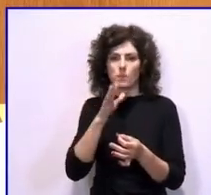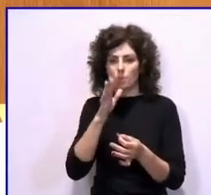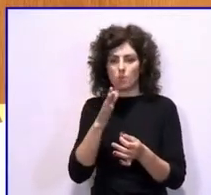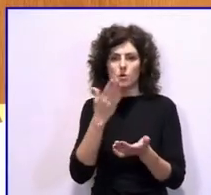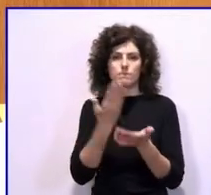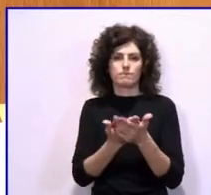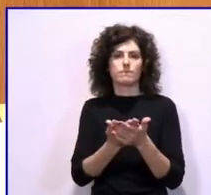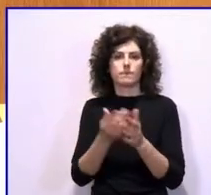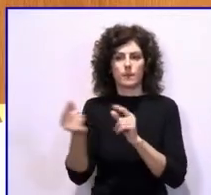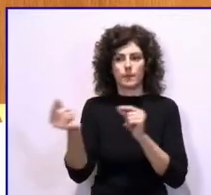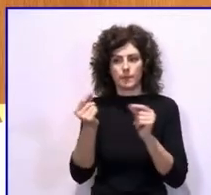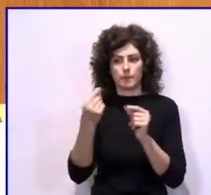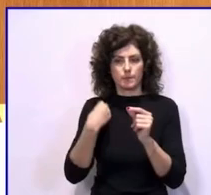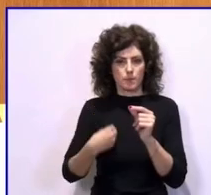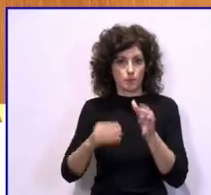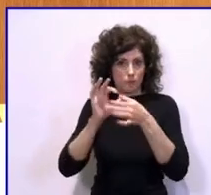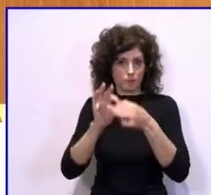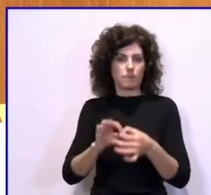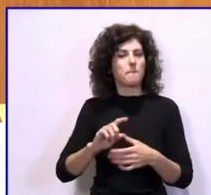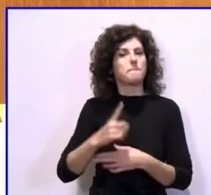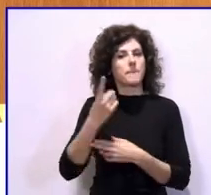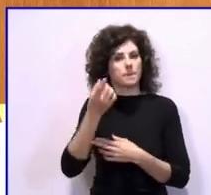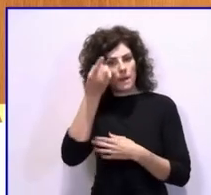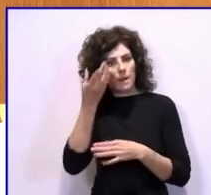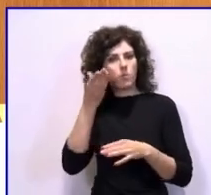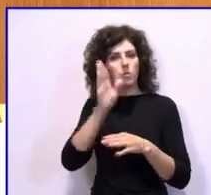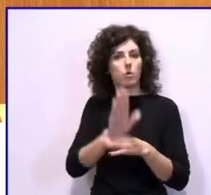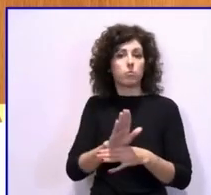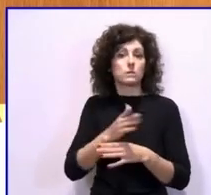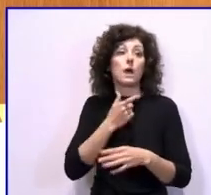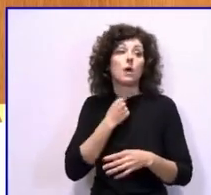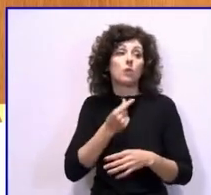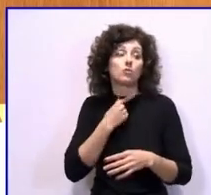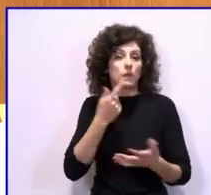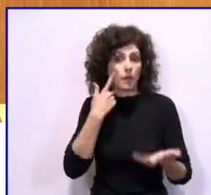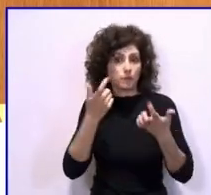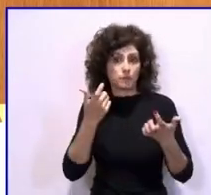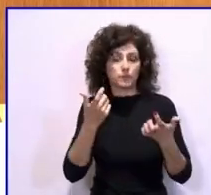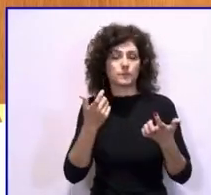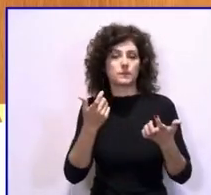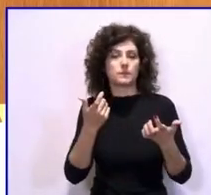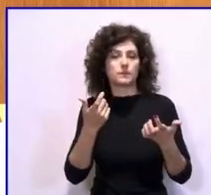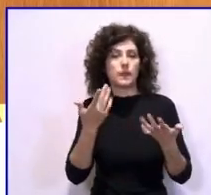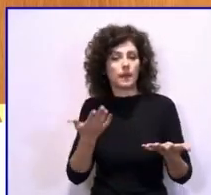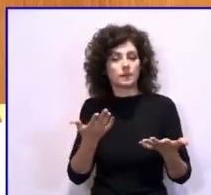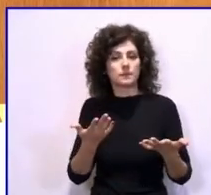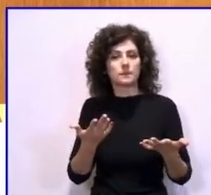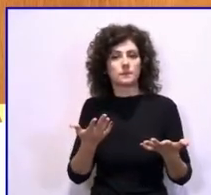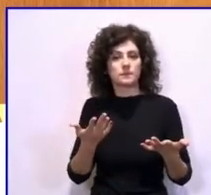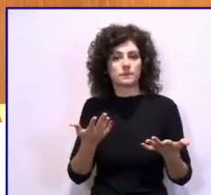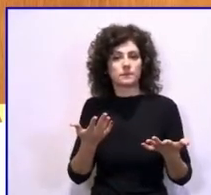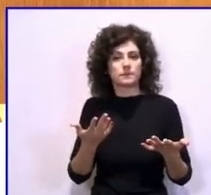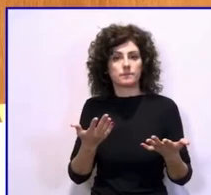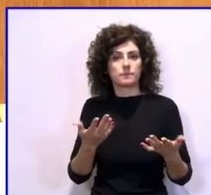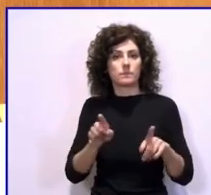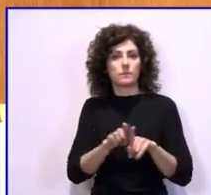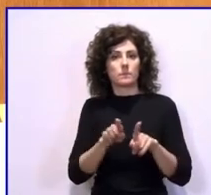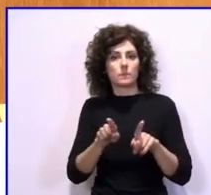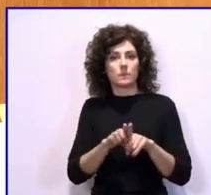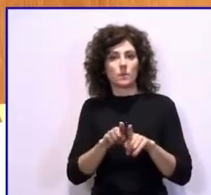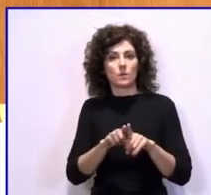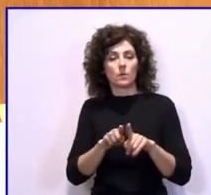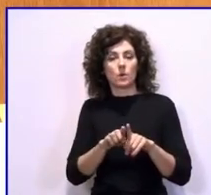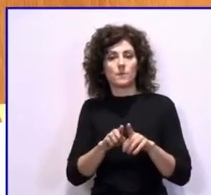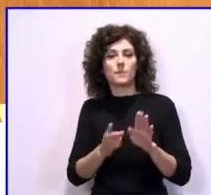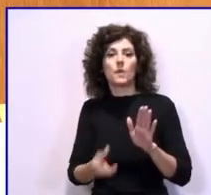interpelación. Y la primera propuesta que nos gustaría destacar es el establecimiento de un complemento salarial